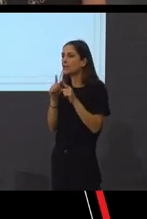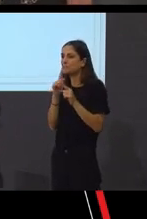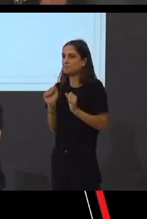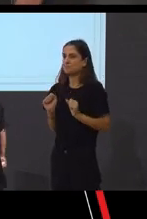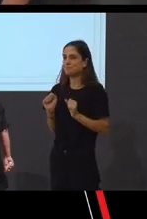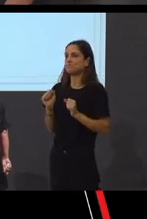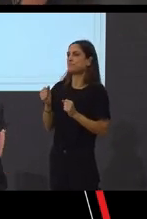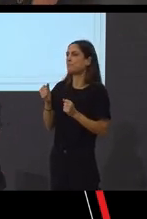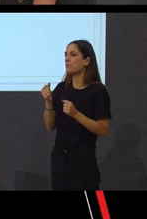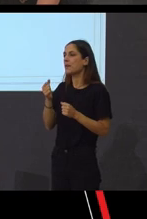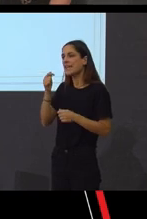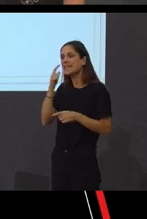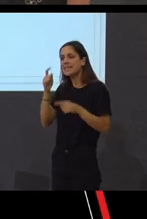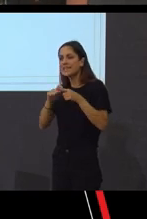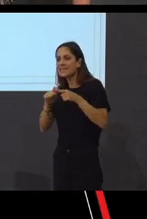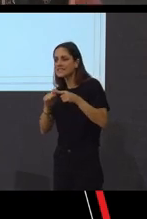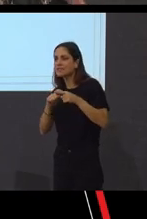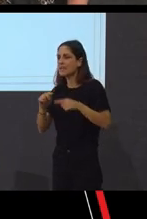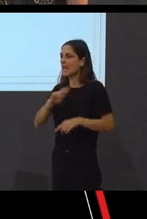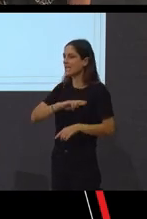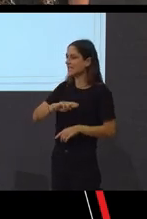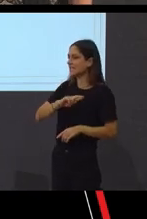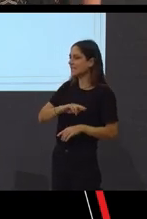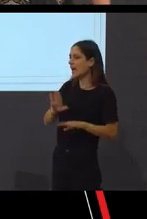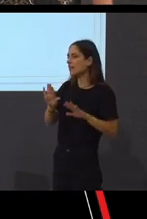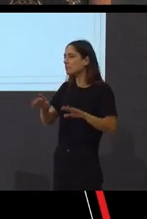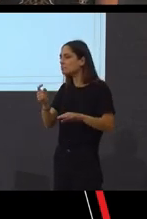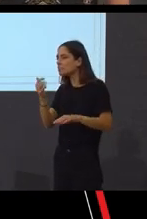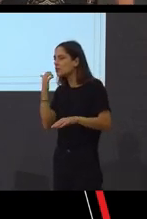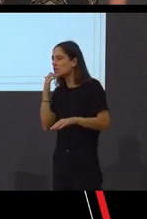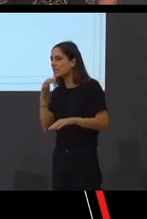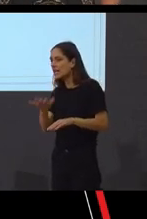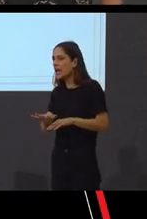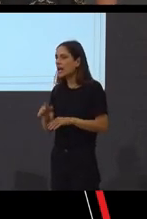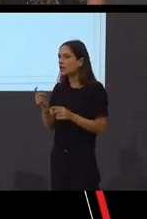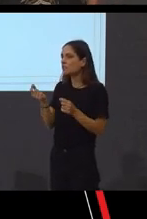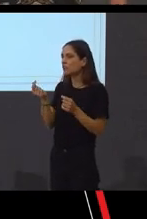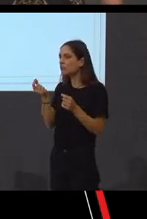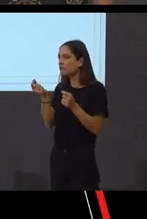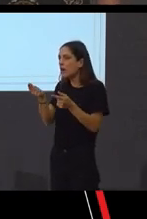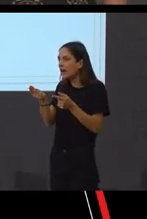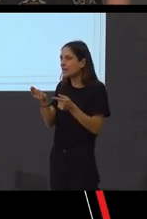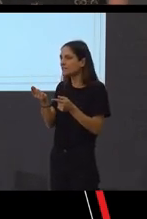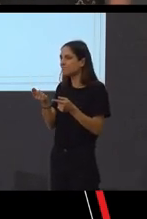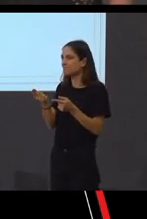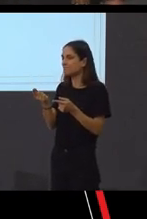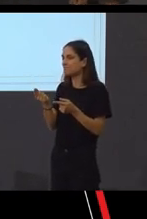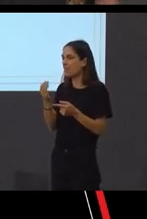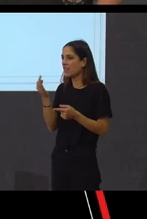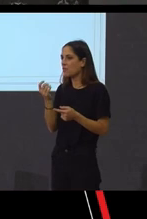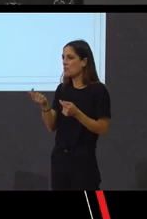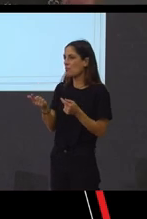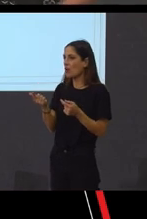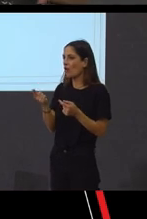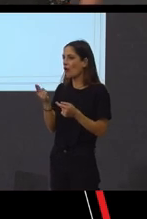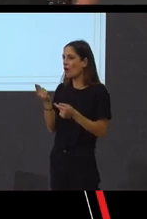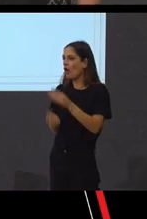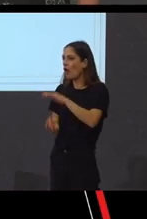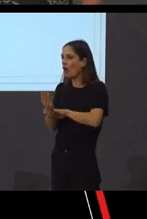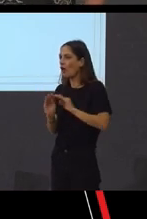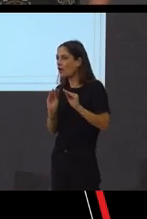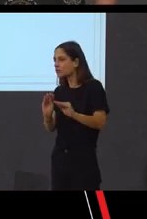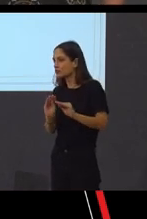mítica, mística, cristiana, pero rarita, con un punto aí... Deben ser os celtas, sí.